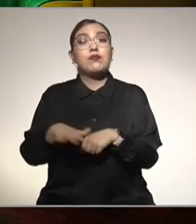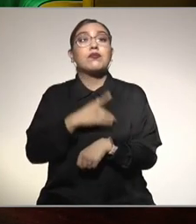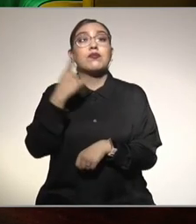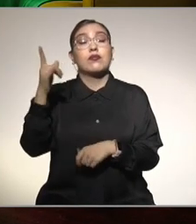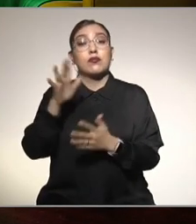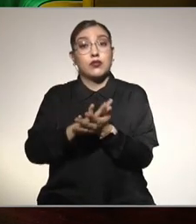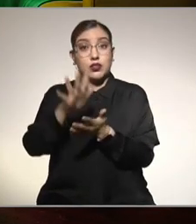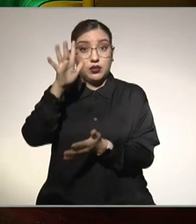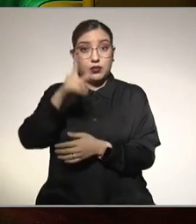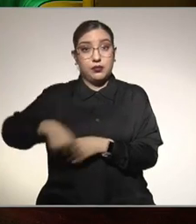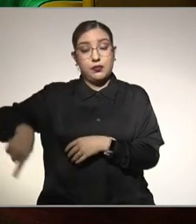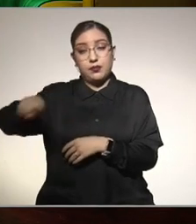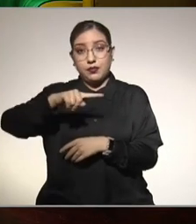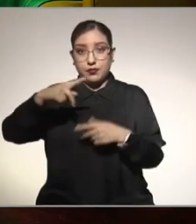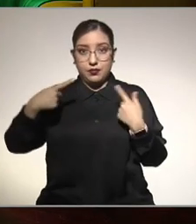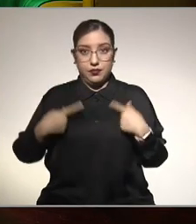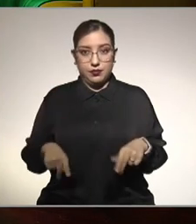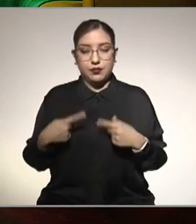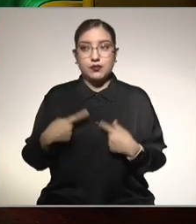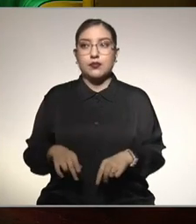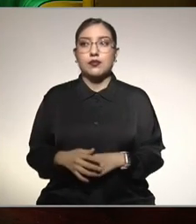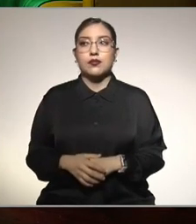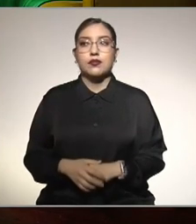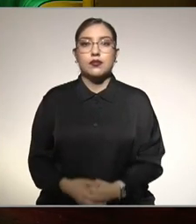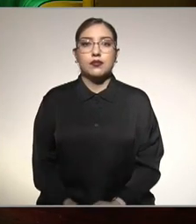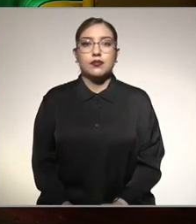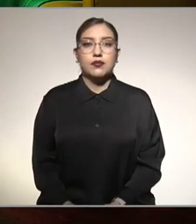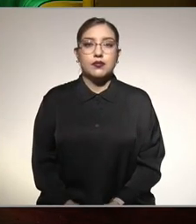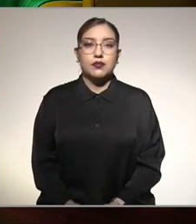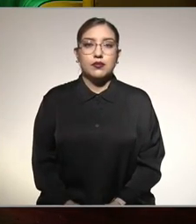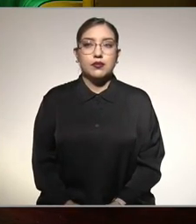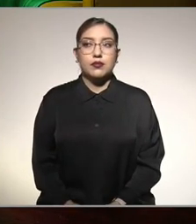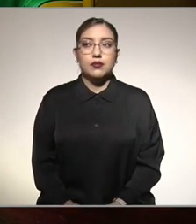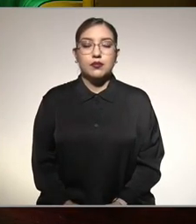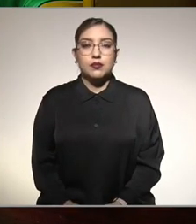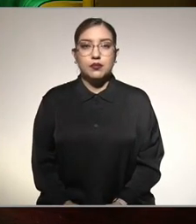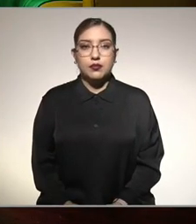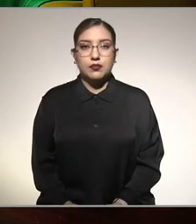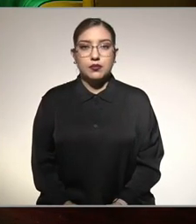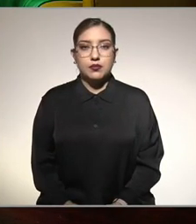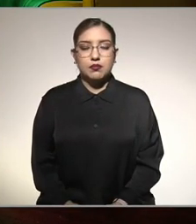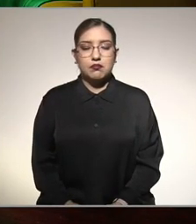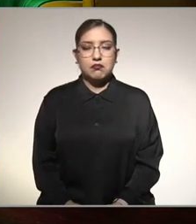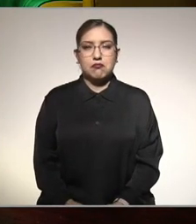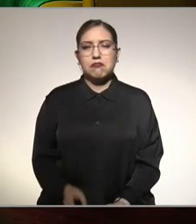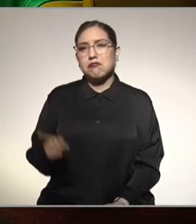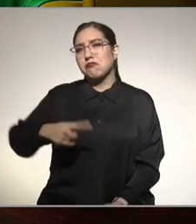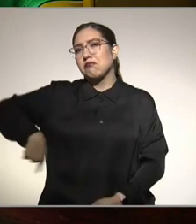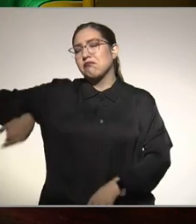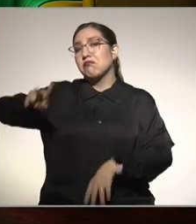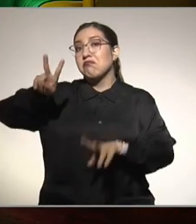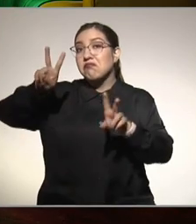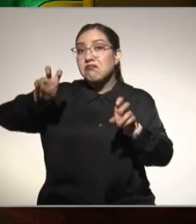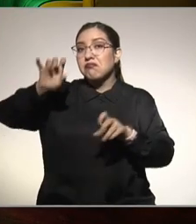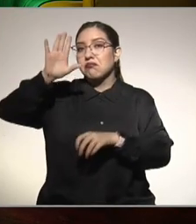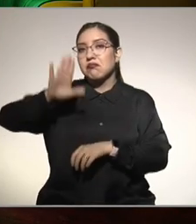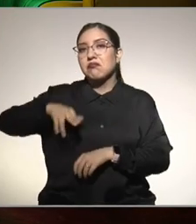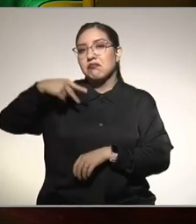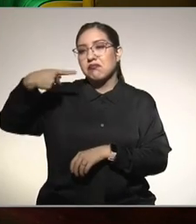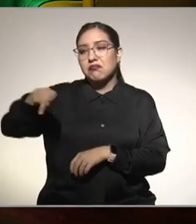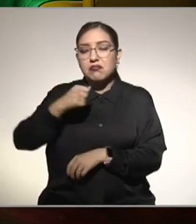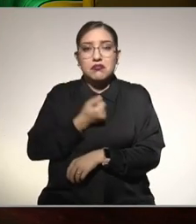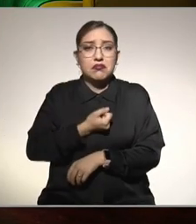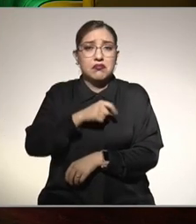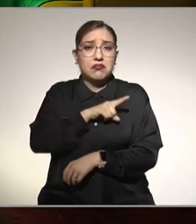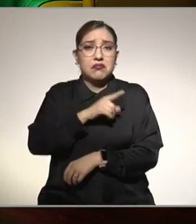de los pacientes o sujetos porque no son pacientes que van a donar, que el concepto es que son sanos, por eso voy a donar sangre, pues